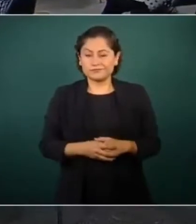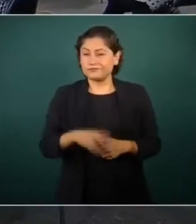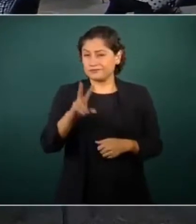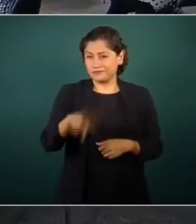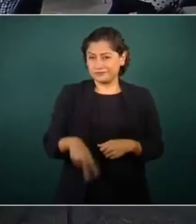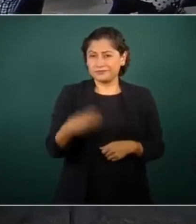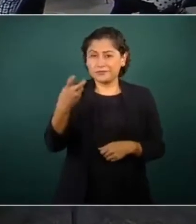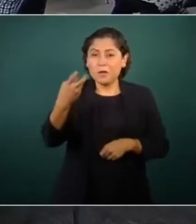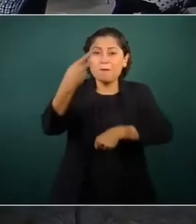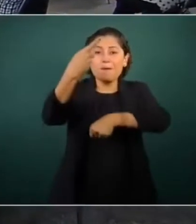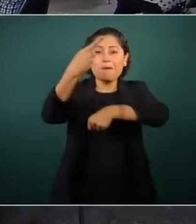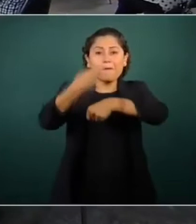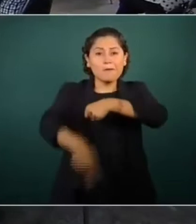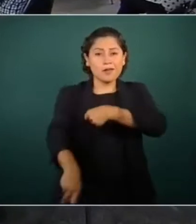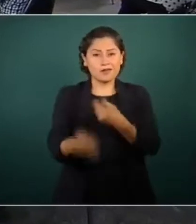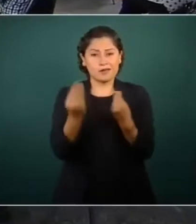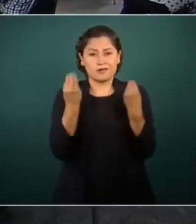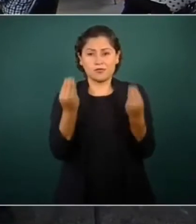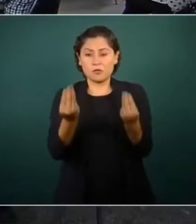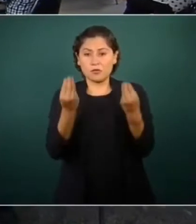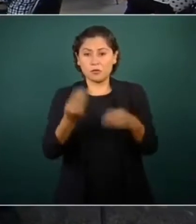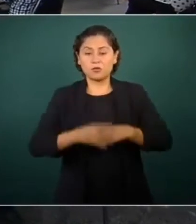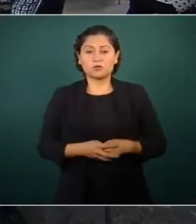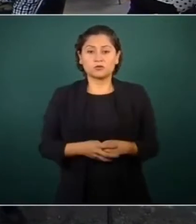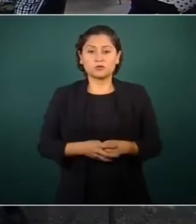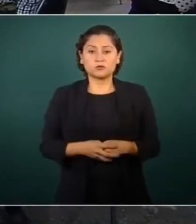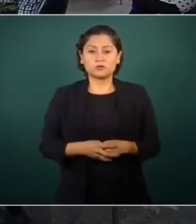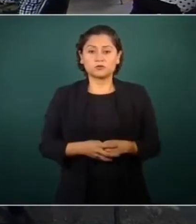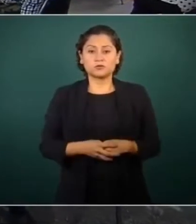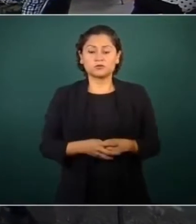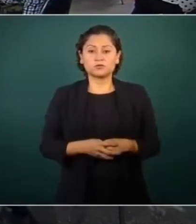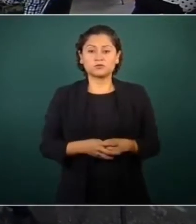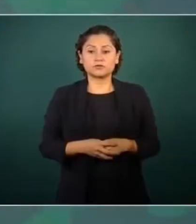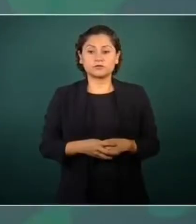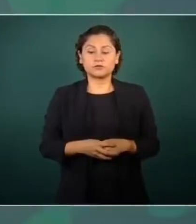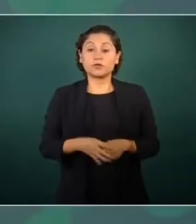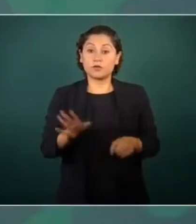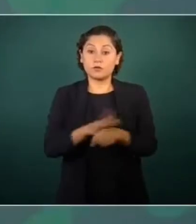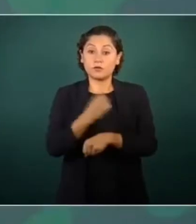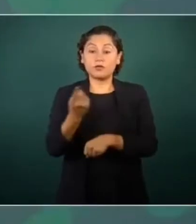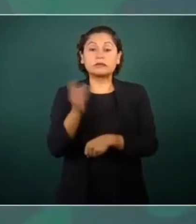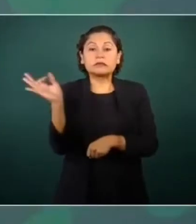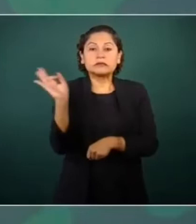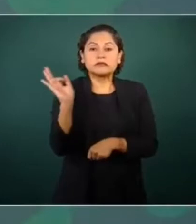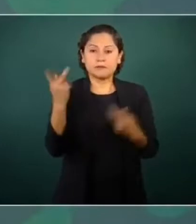que se agrupe mucha gente